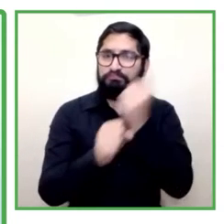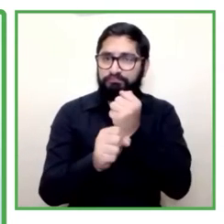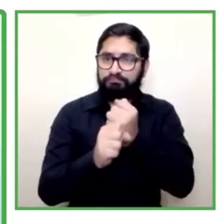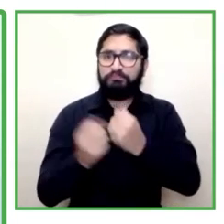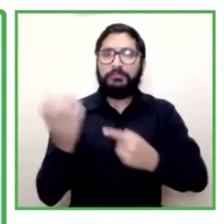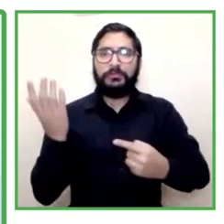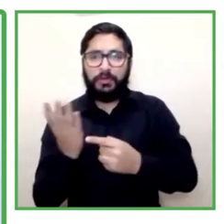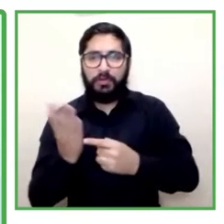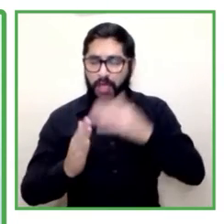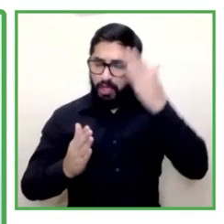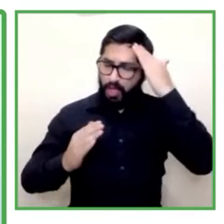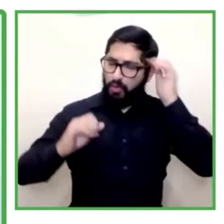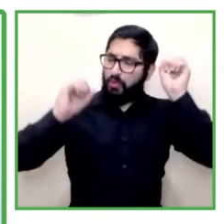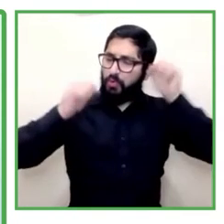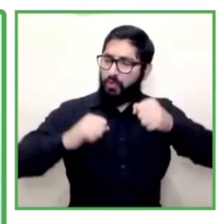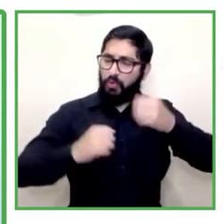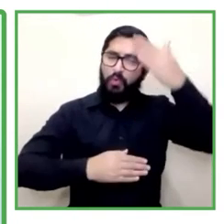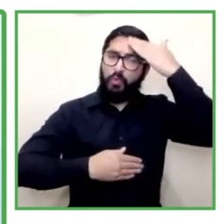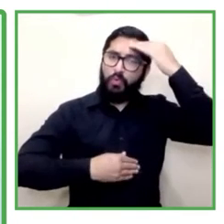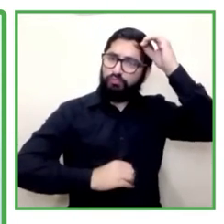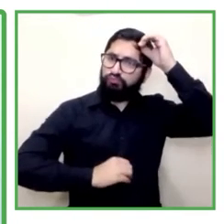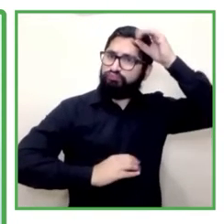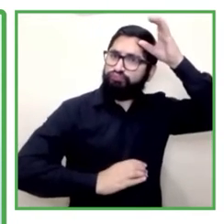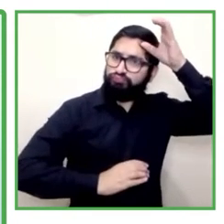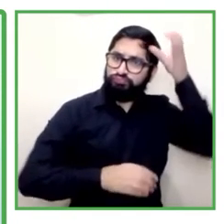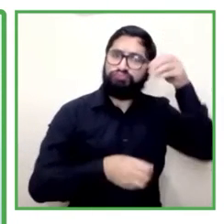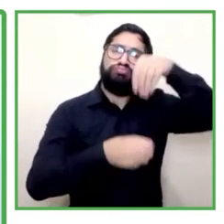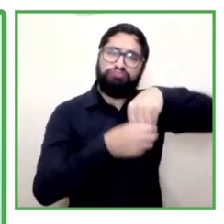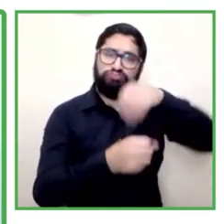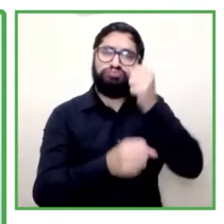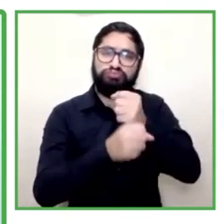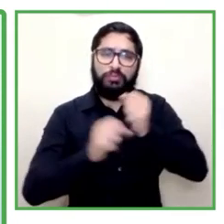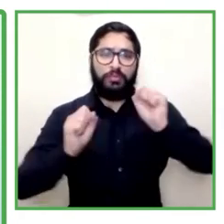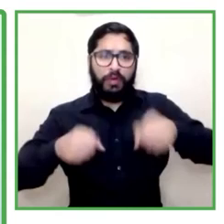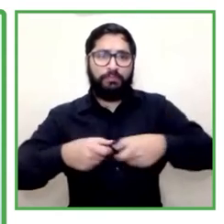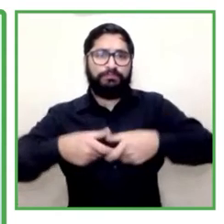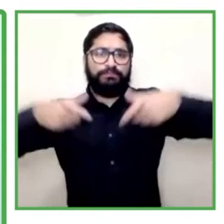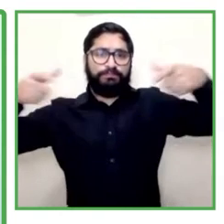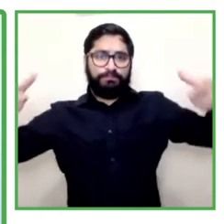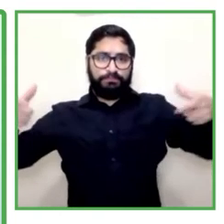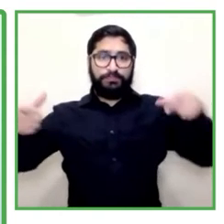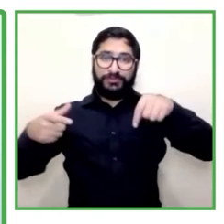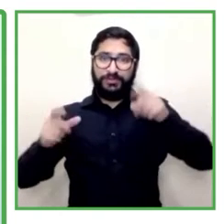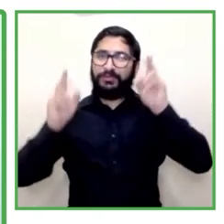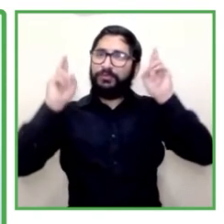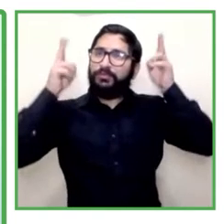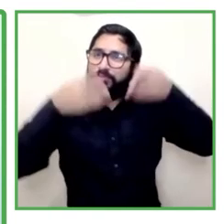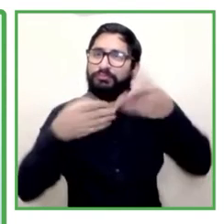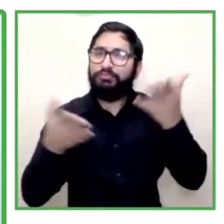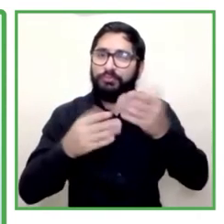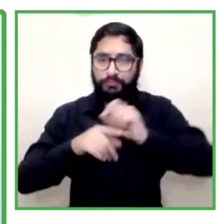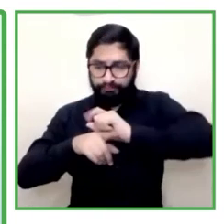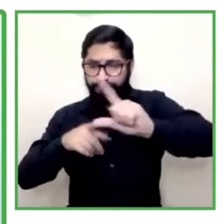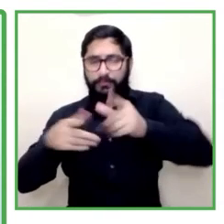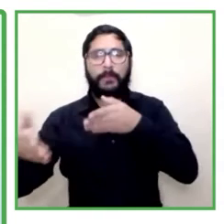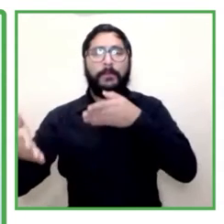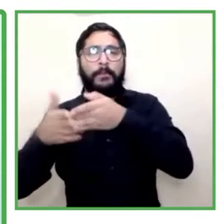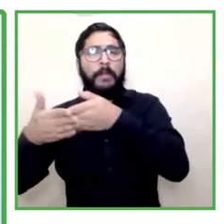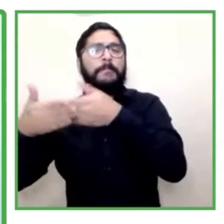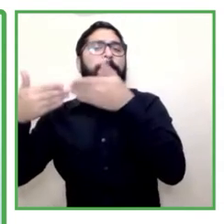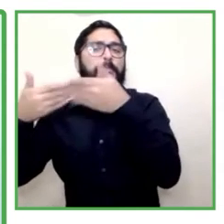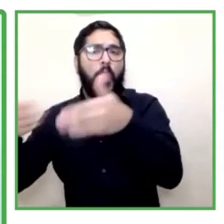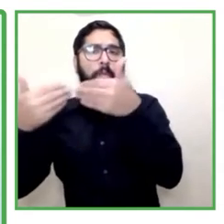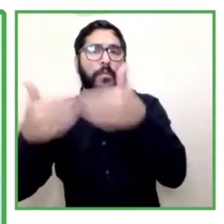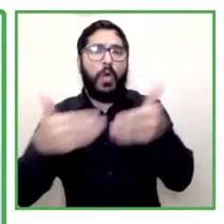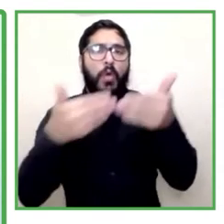que es un desafío que continuará creciendo y como política pública, esperamos abrir la puerta también a la inclusión digital. Es por nuestra parte. Muchas gracias,